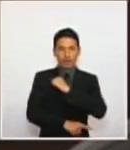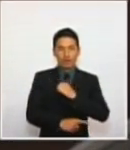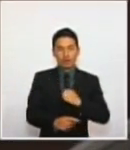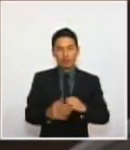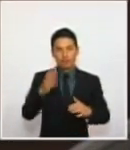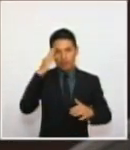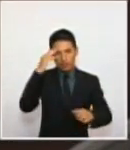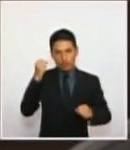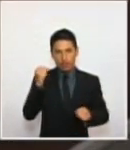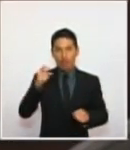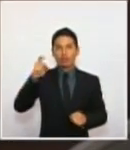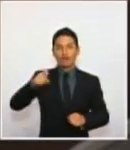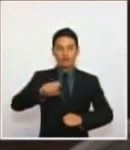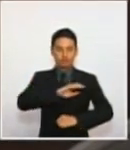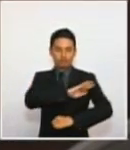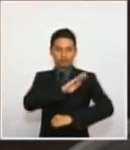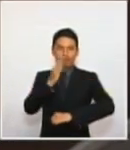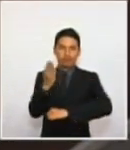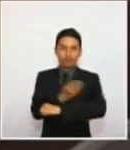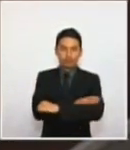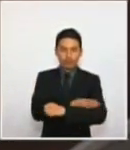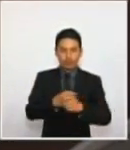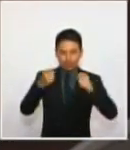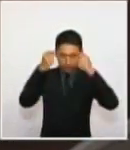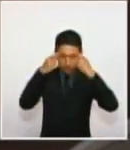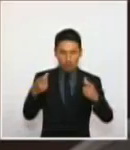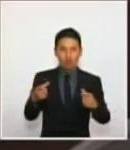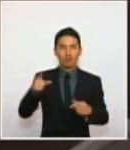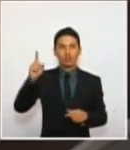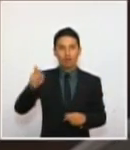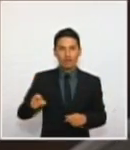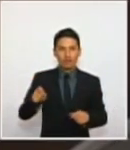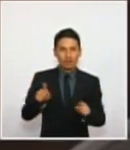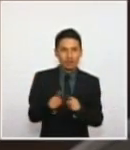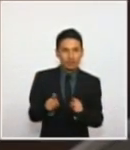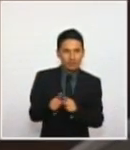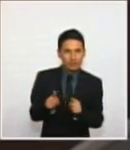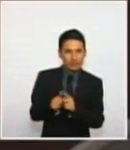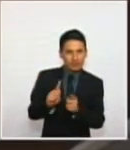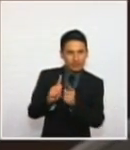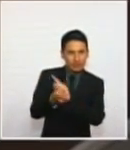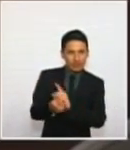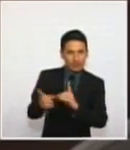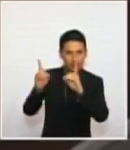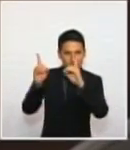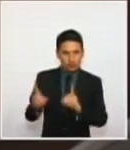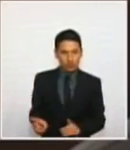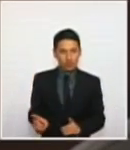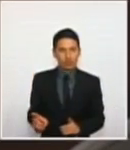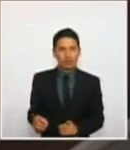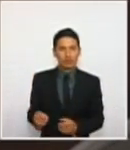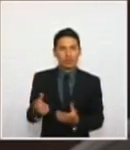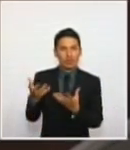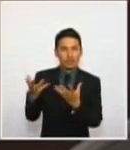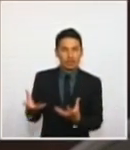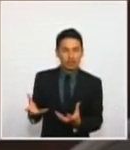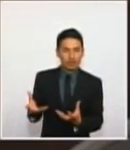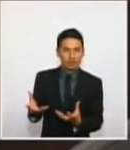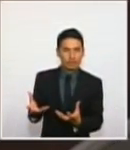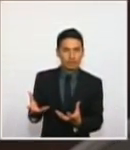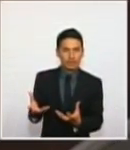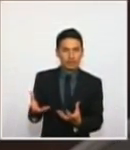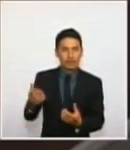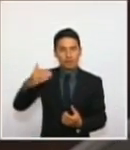La debe fortalecer el Estado. Tomamos la decisión, si ese es el querer, como lo intuyo de la